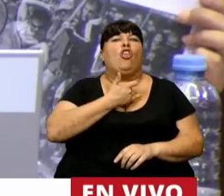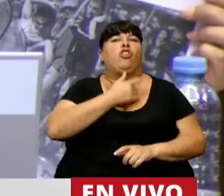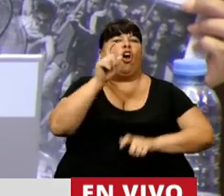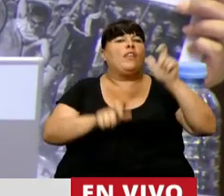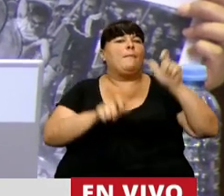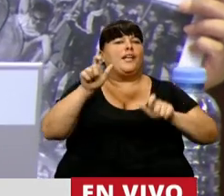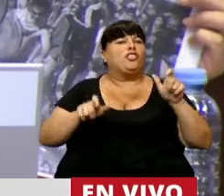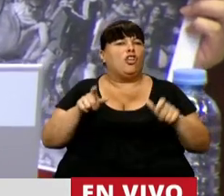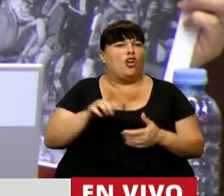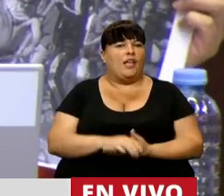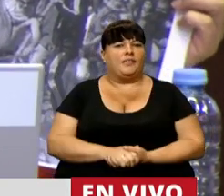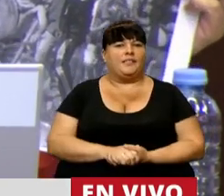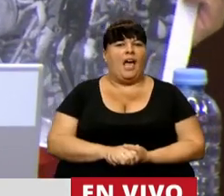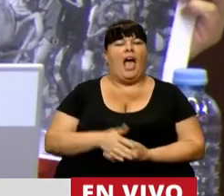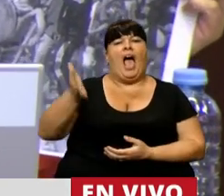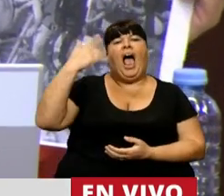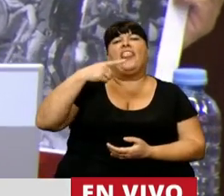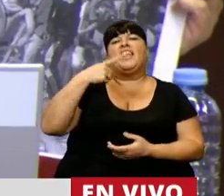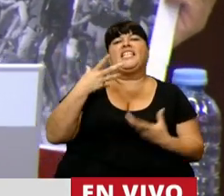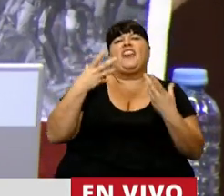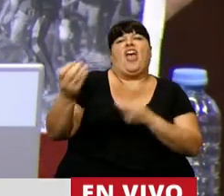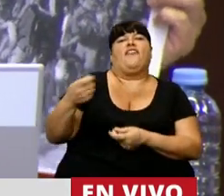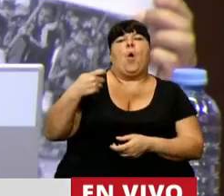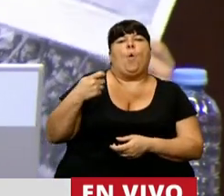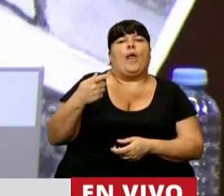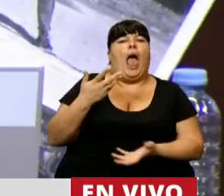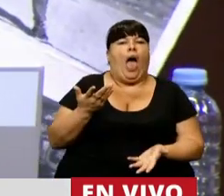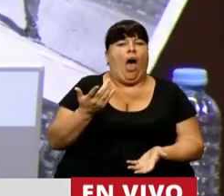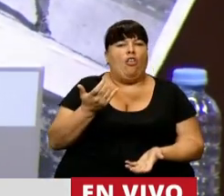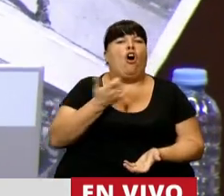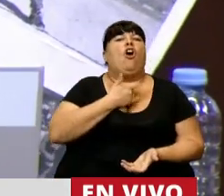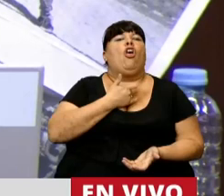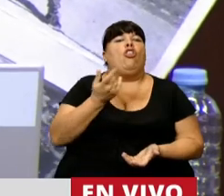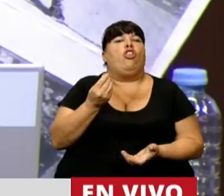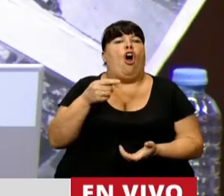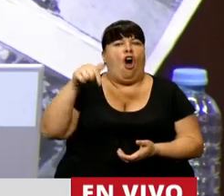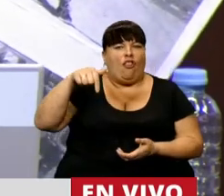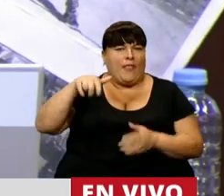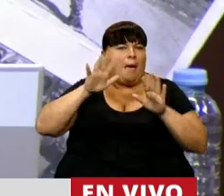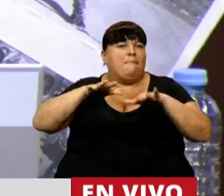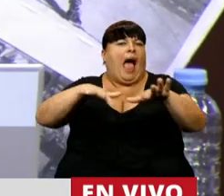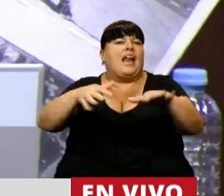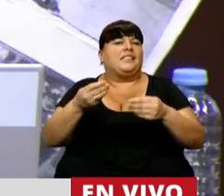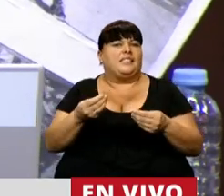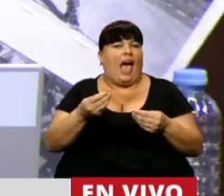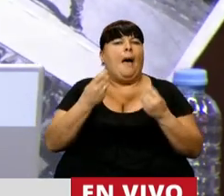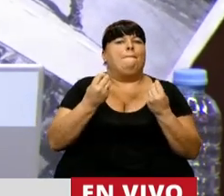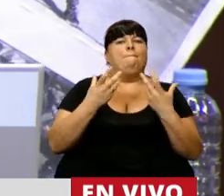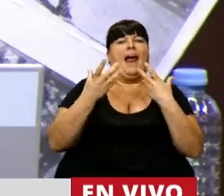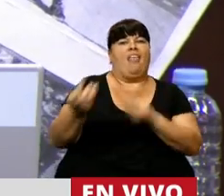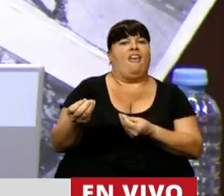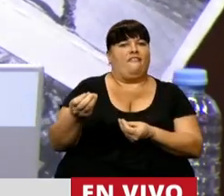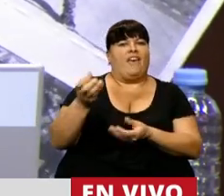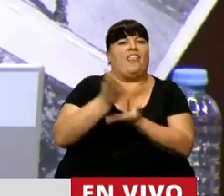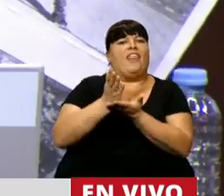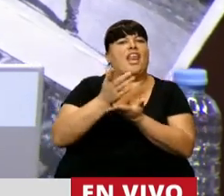estas personas que decían defender a los jubilados, en qué lugar se está desarrollando la marcha en defensa